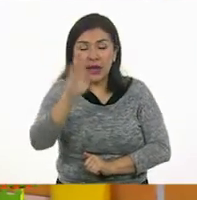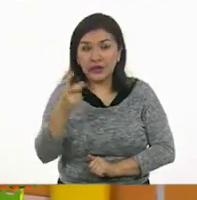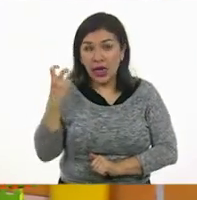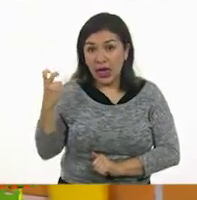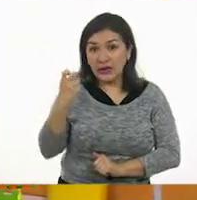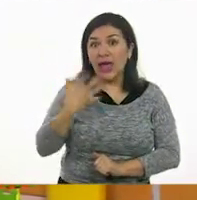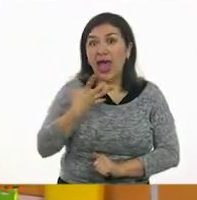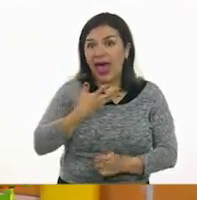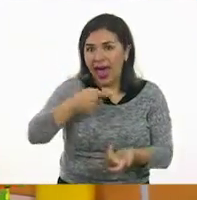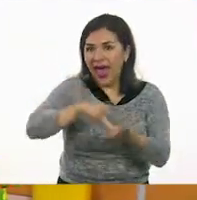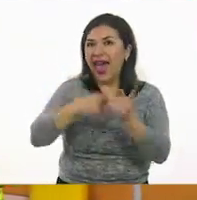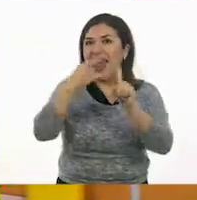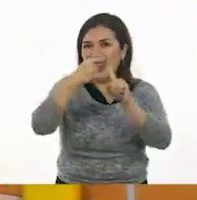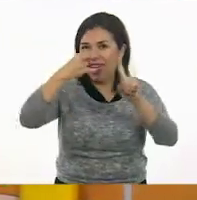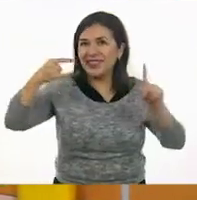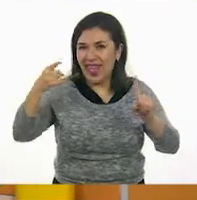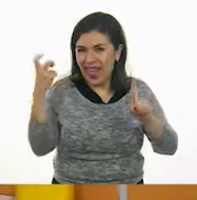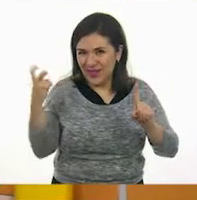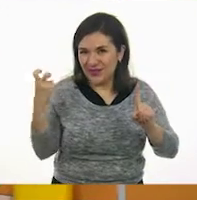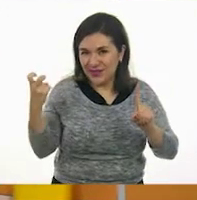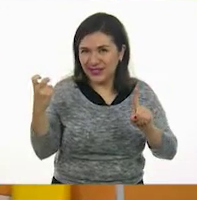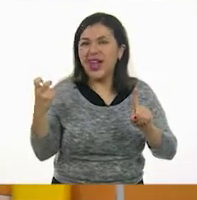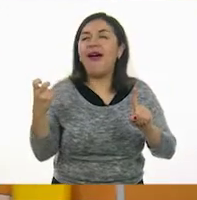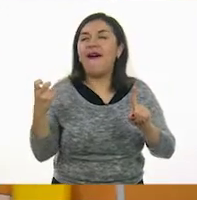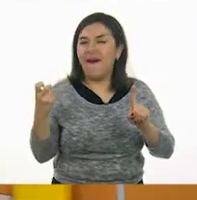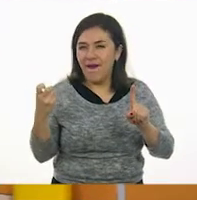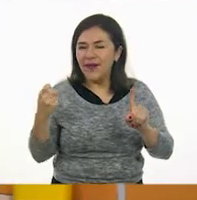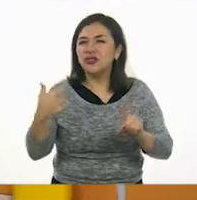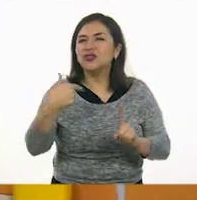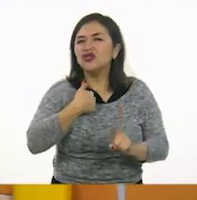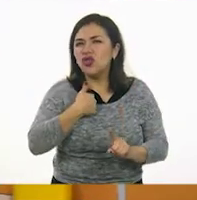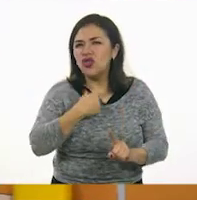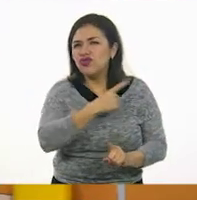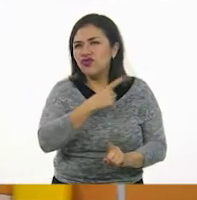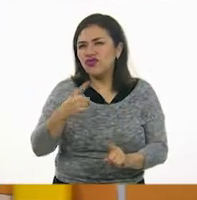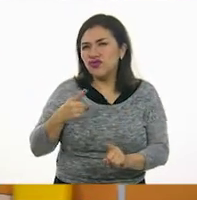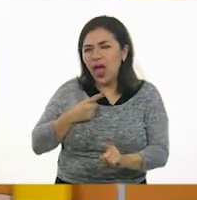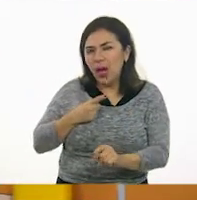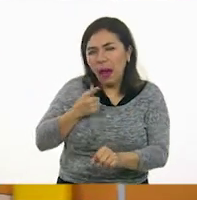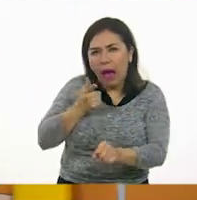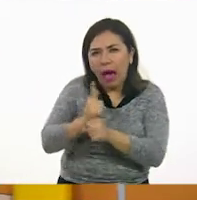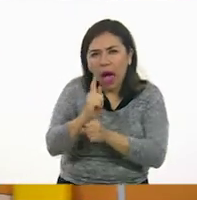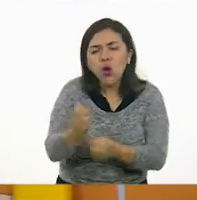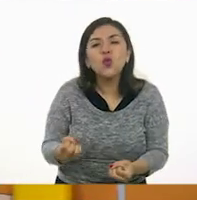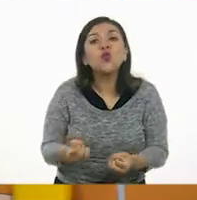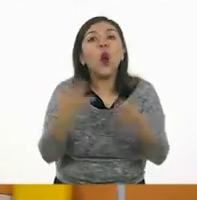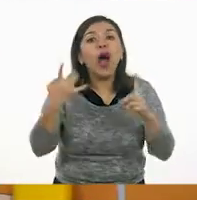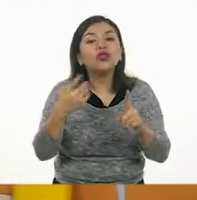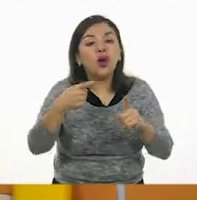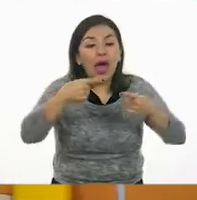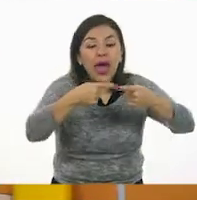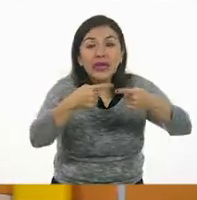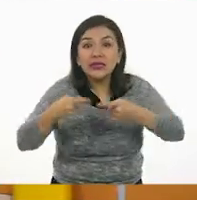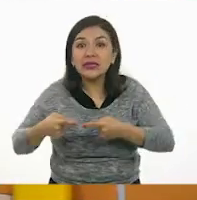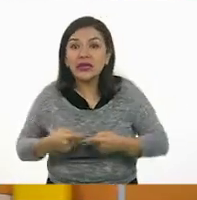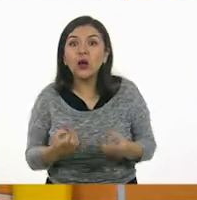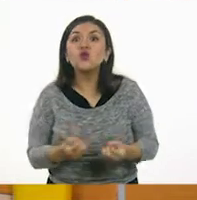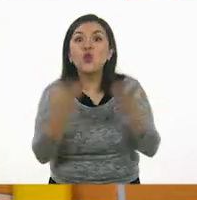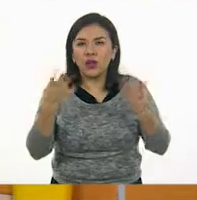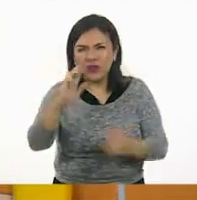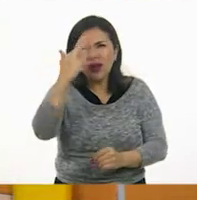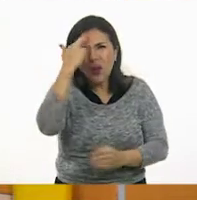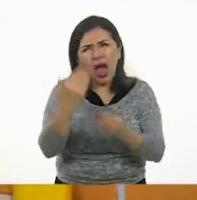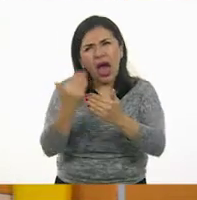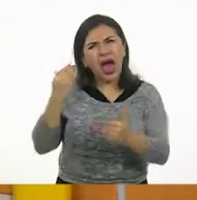Un rectángulo. rectángulo. Así es. tengo que saber cuántos vértices. ¿Se acuerdan que en la clase anterior, niñas y niños, vimos